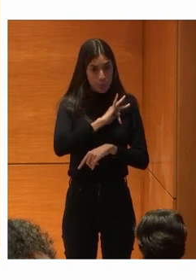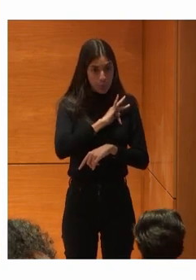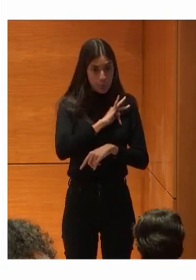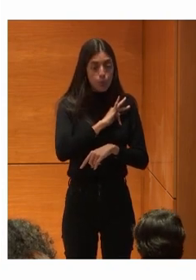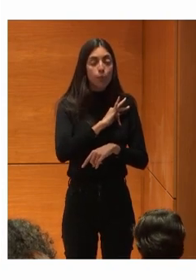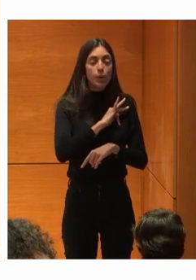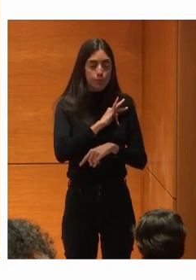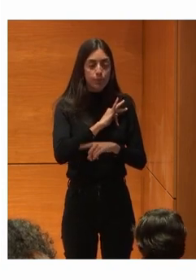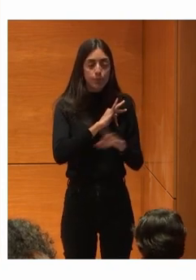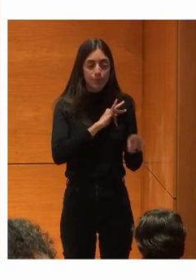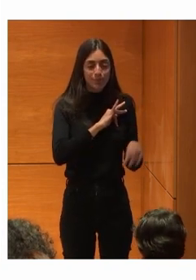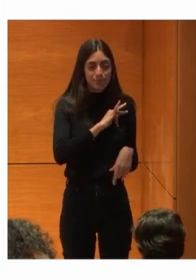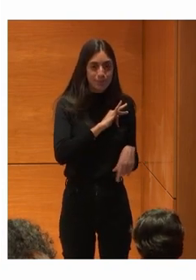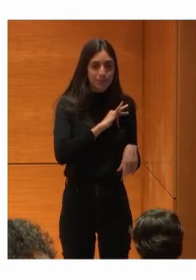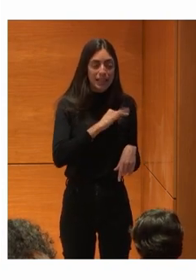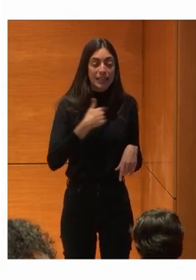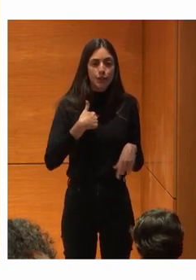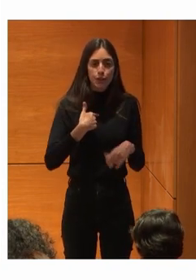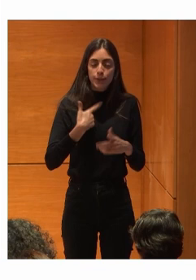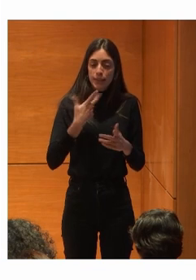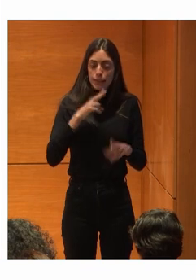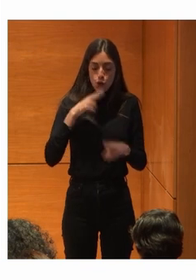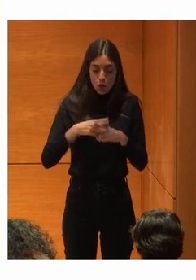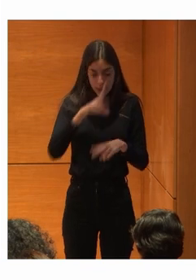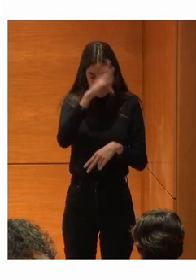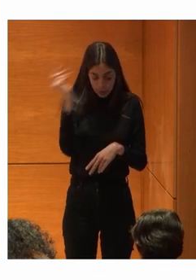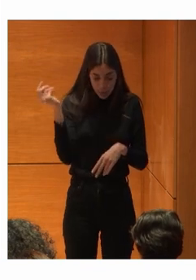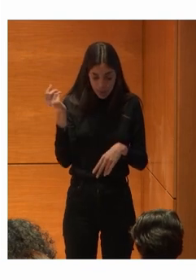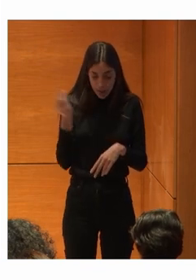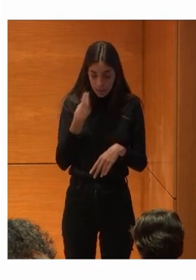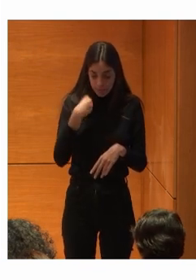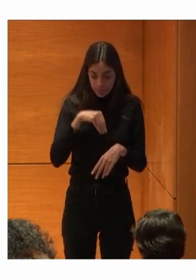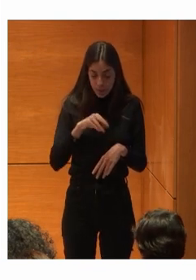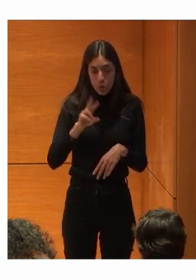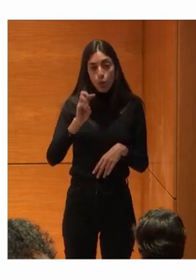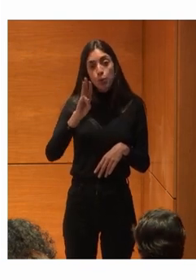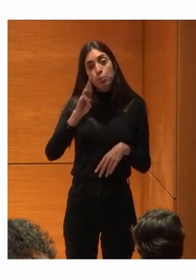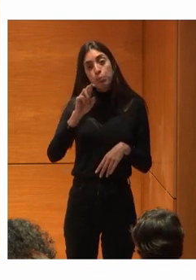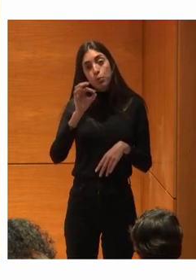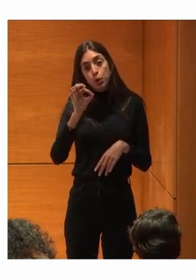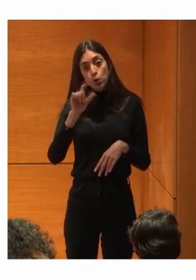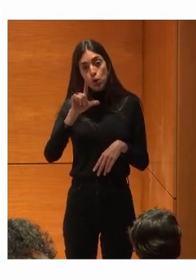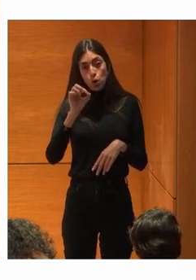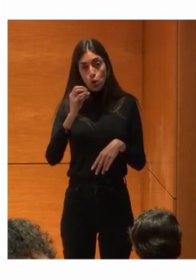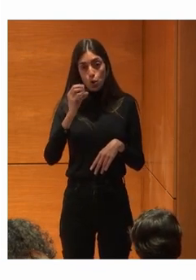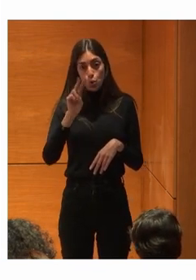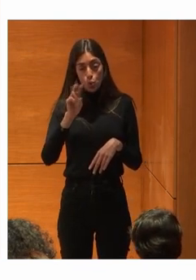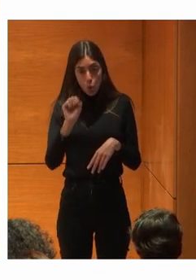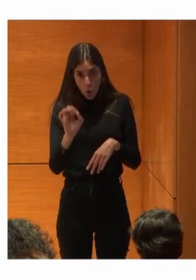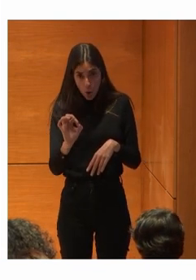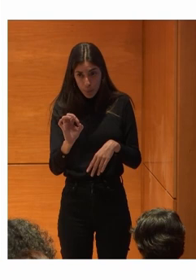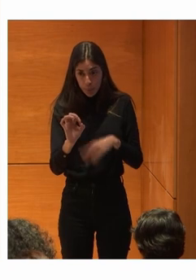dado El nombre Me lo he descargado Y no me acuerdo El nombre Pero el Proloquo Es una Una aplicación SAC De